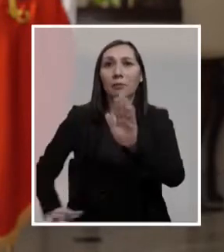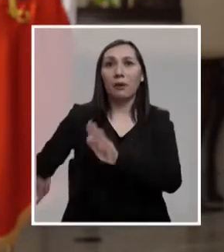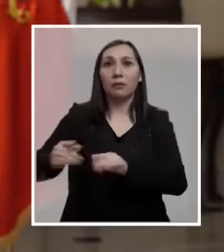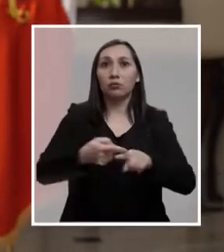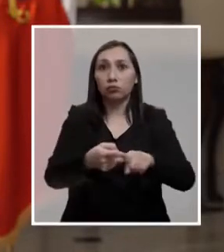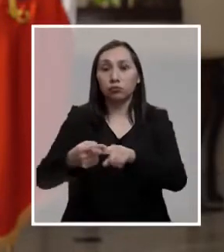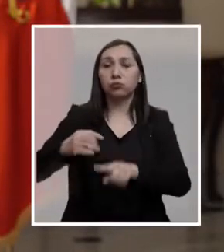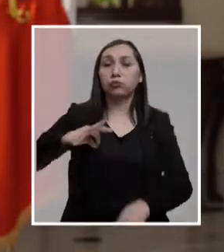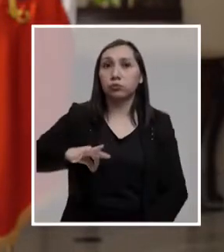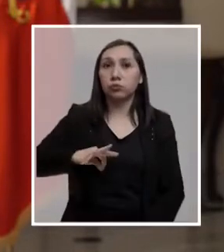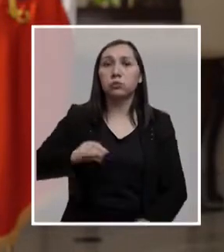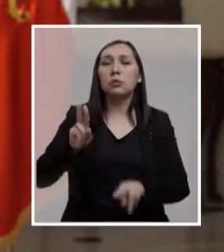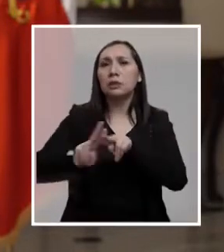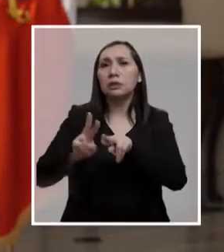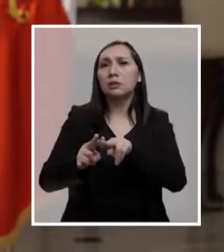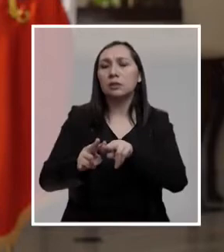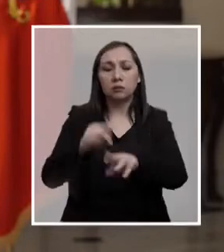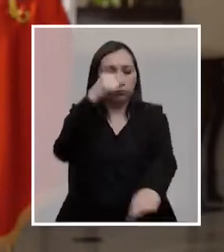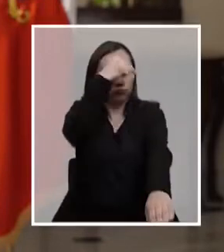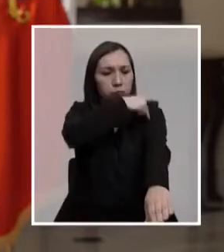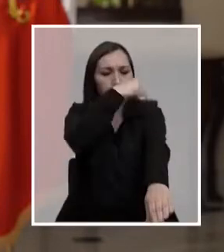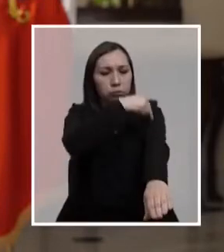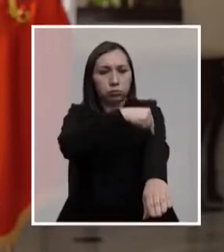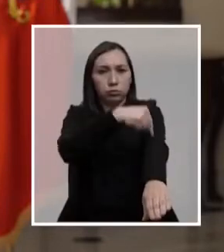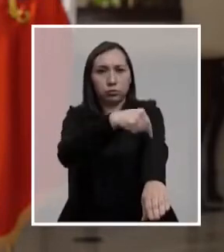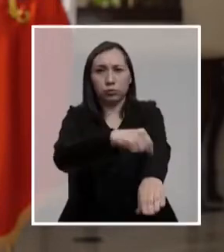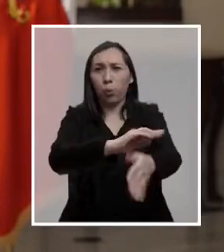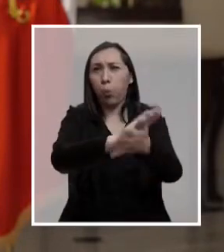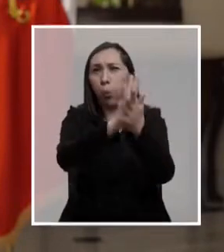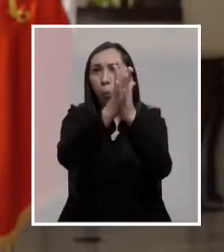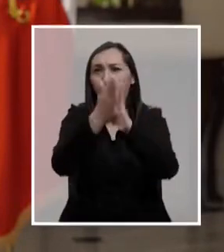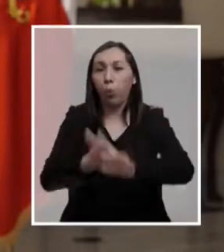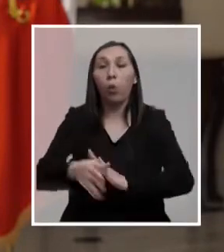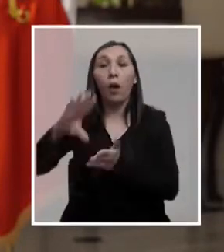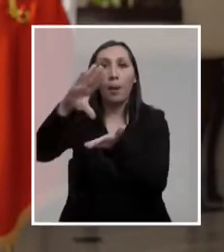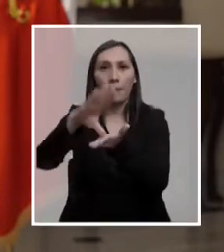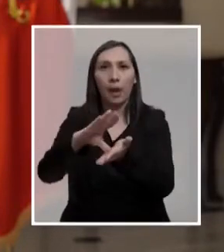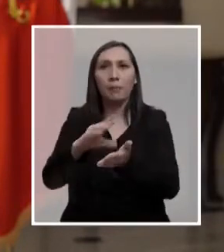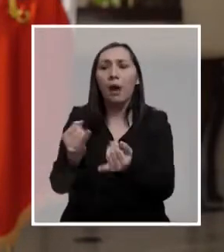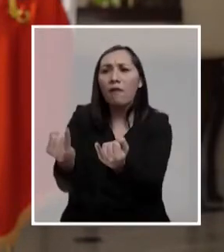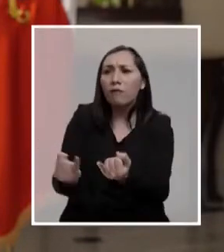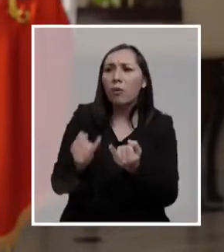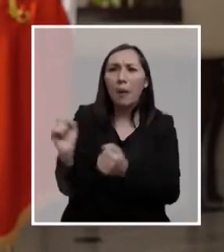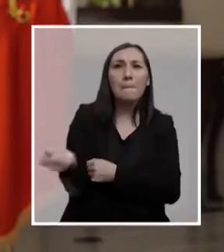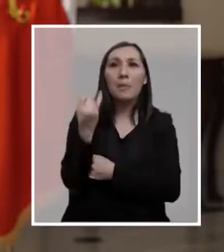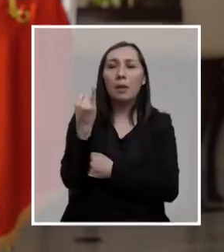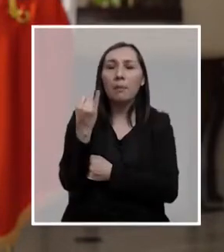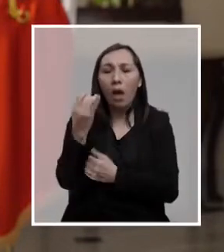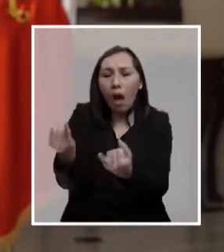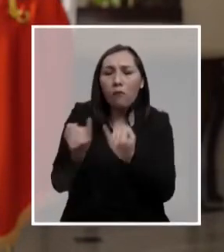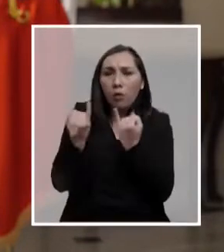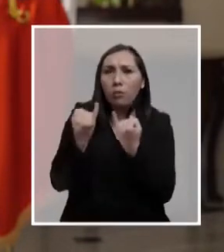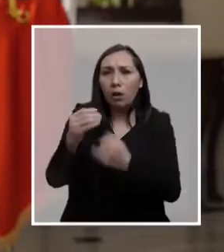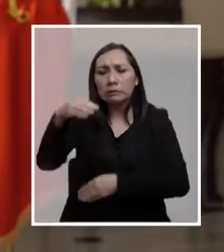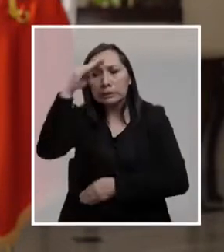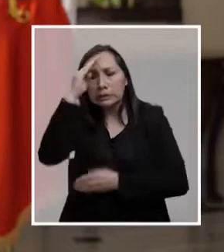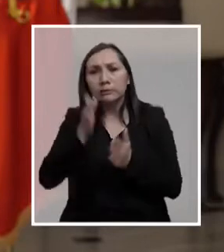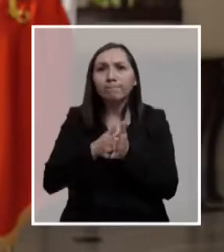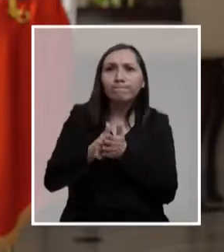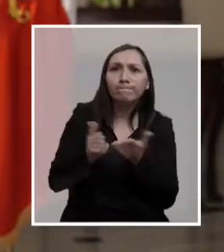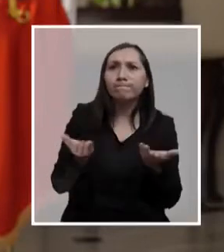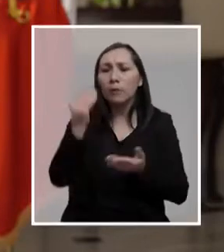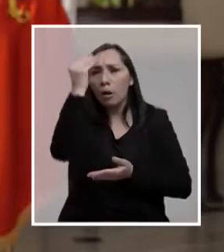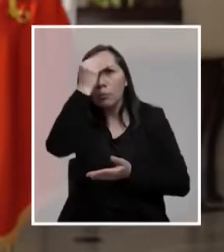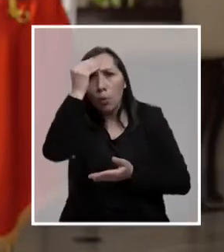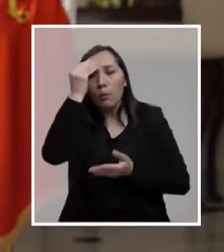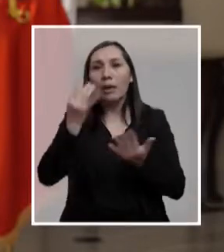Social, que se realizaron en todas las regiones del país para conocer de primera fuente las expectativas, preocupaciones